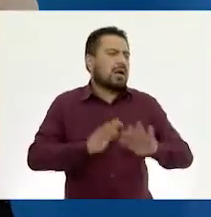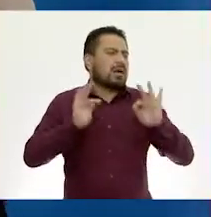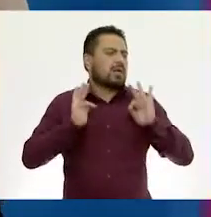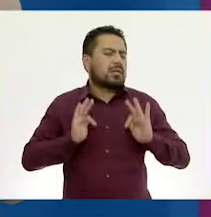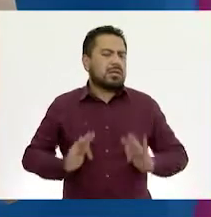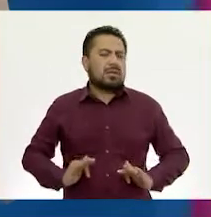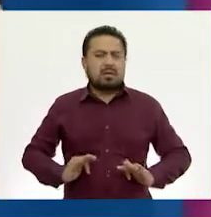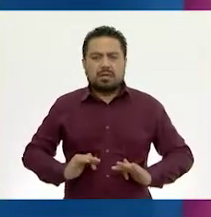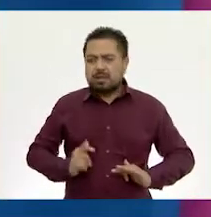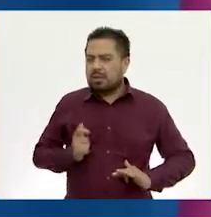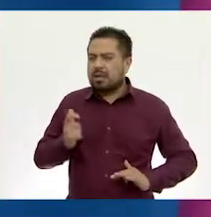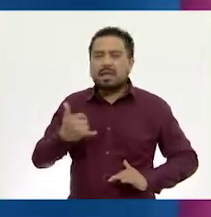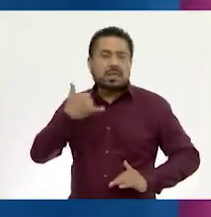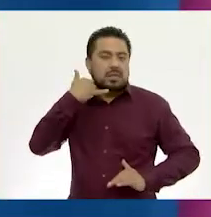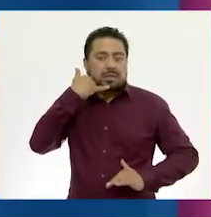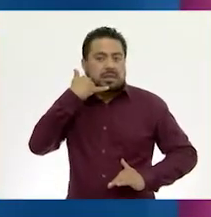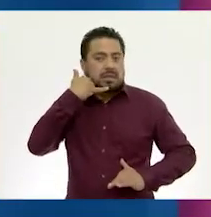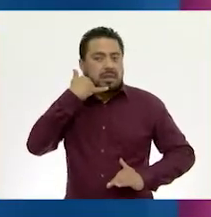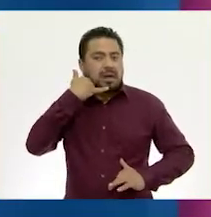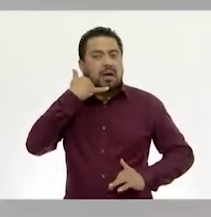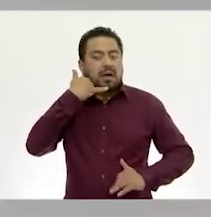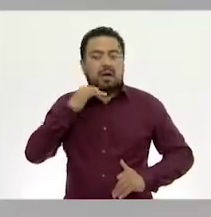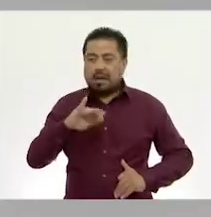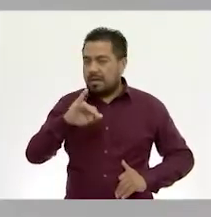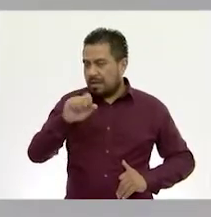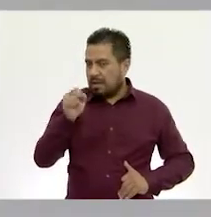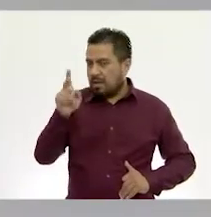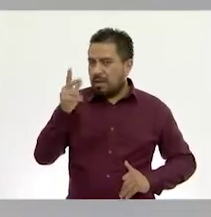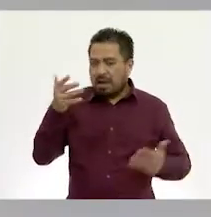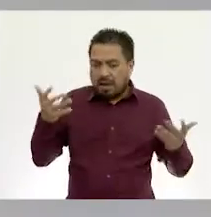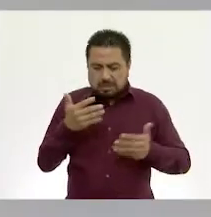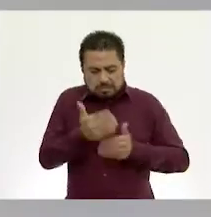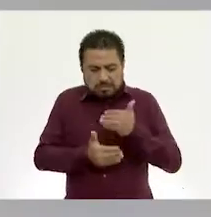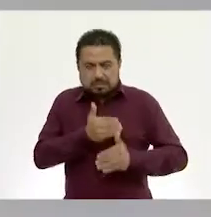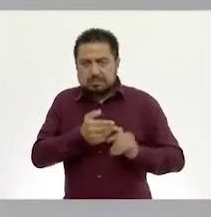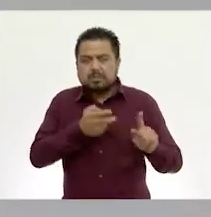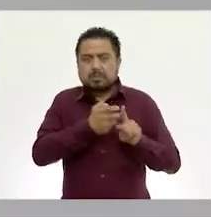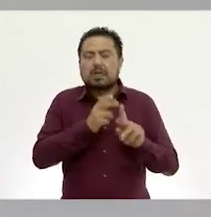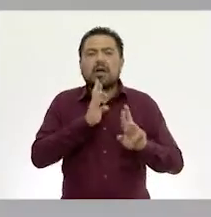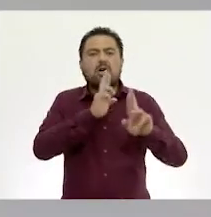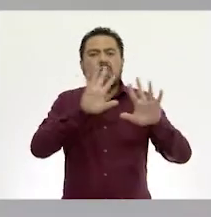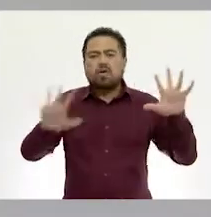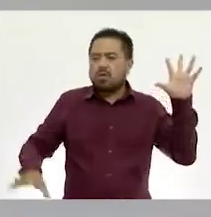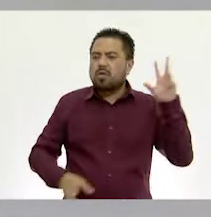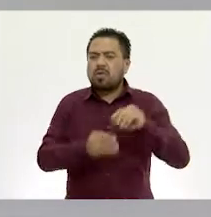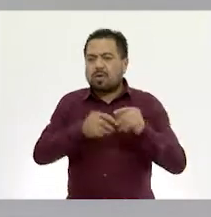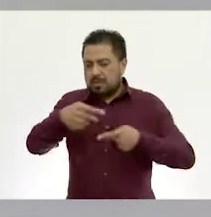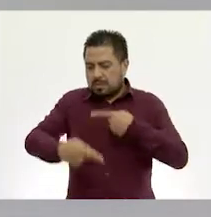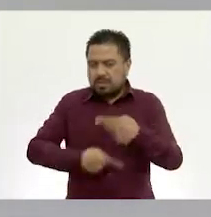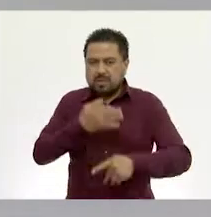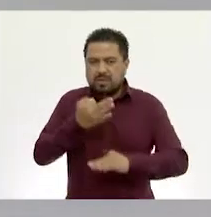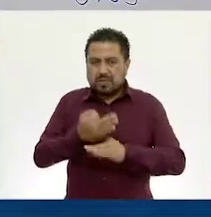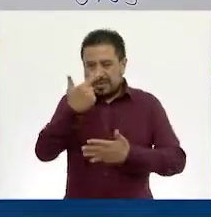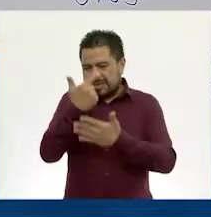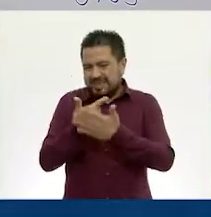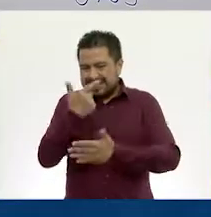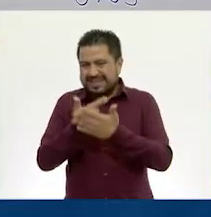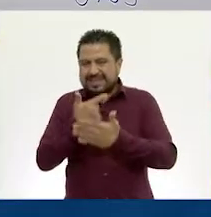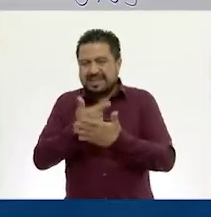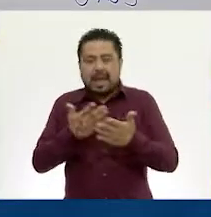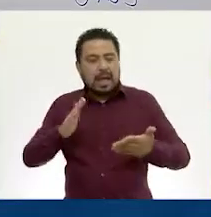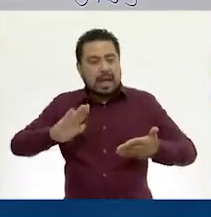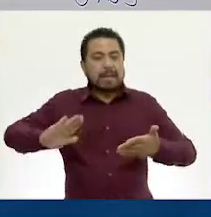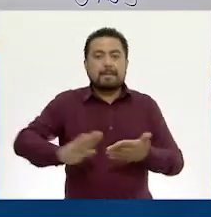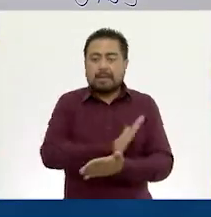su recibo. Muy bien, pues yo creo que ya haciendo este procedimiento, hemos contestado todas las preguntas de nuestra lista y